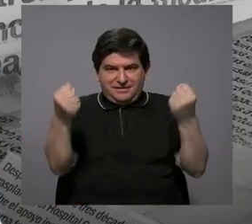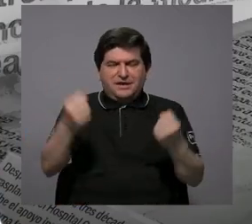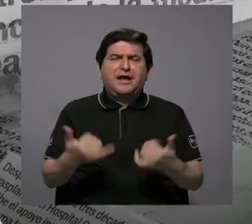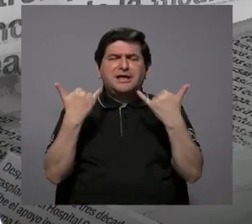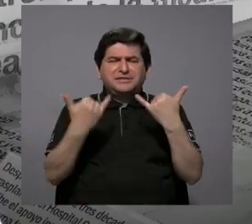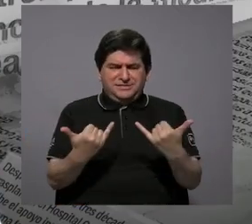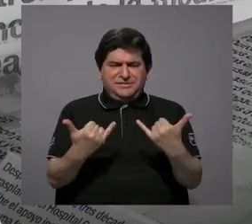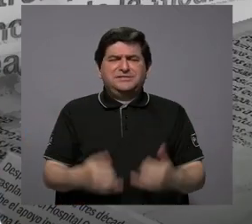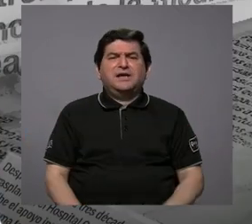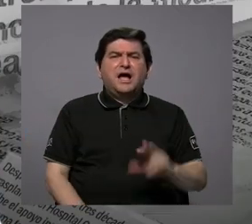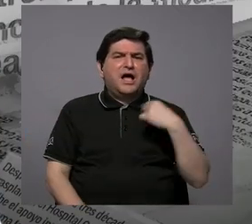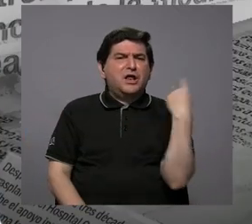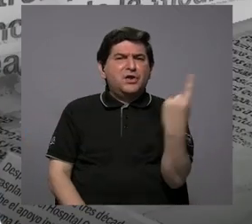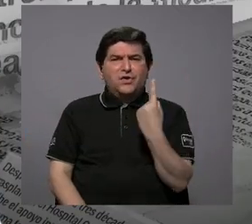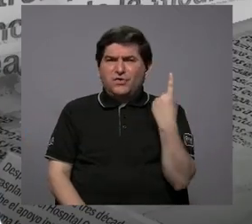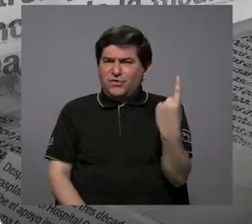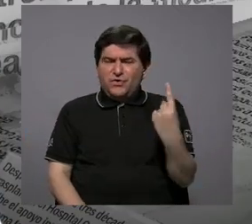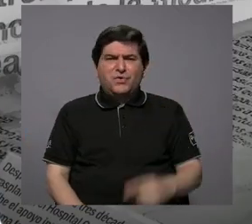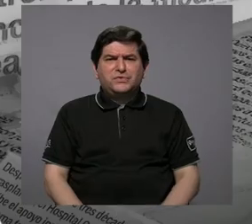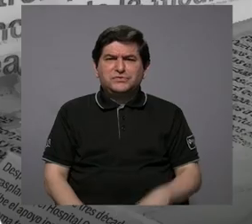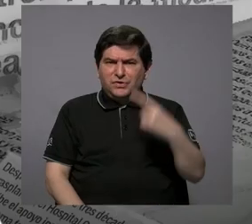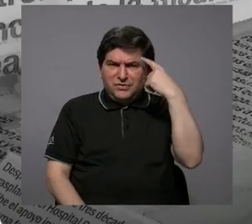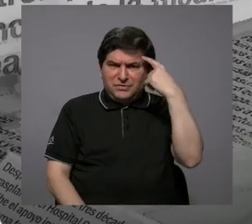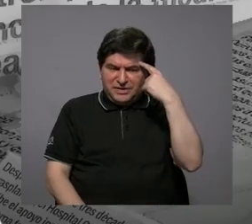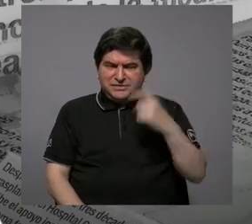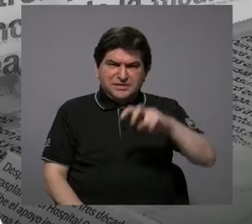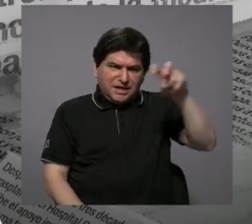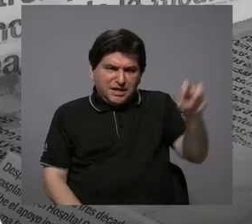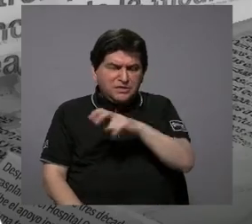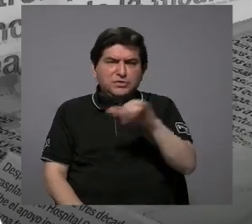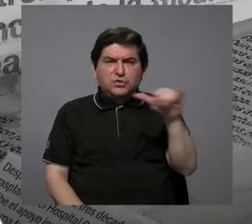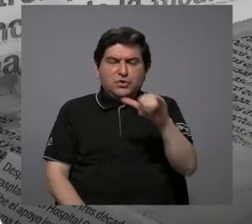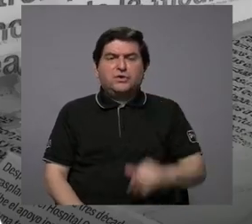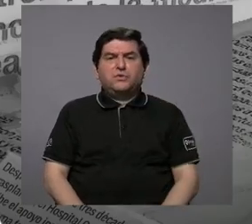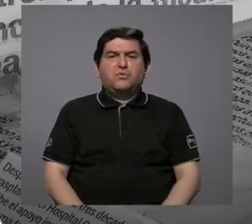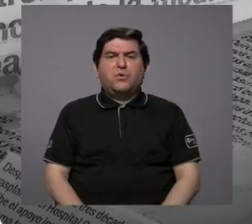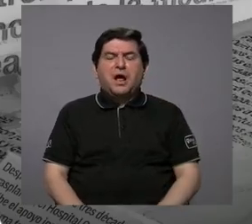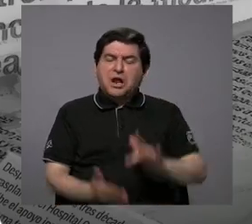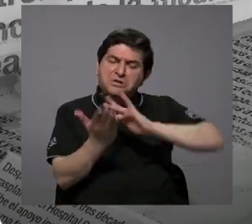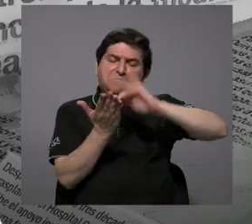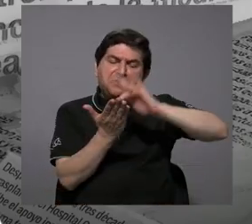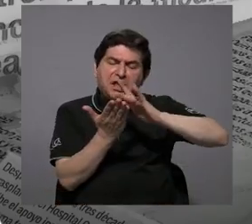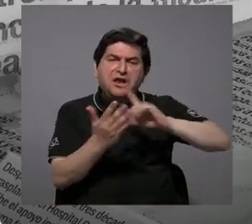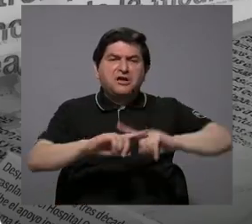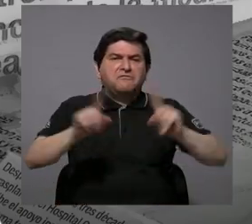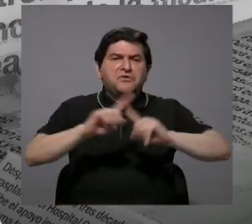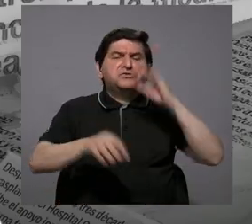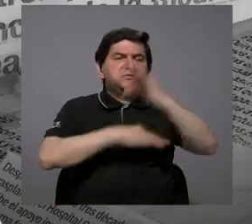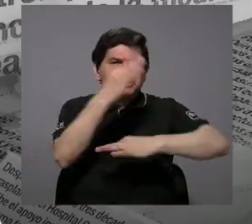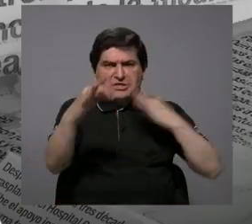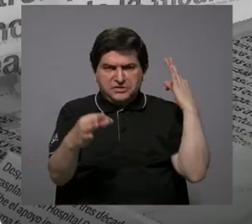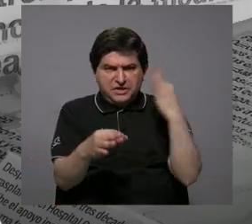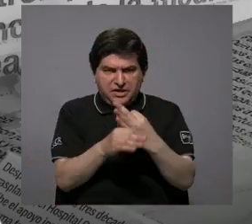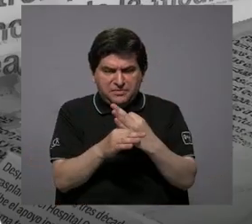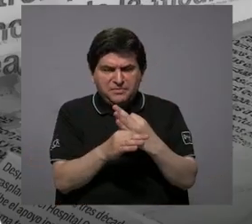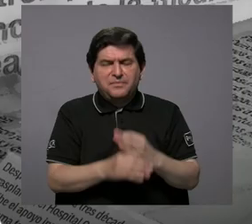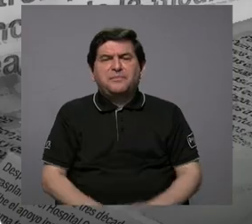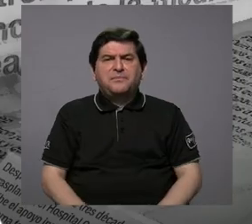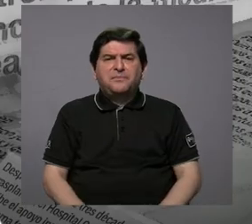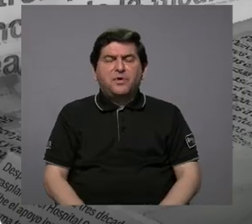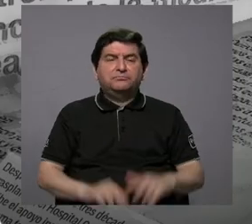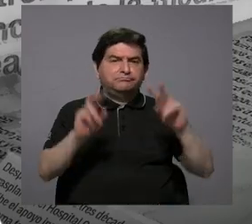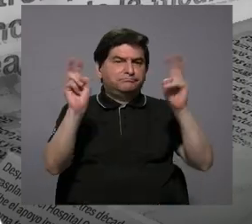en la parte de vehículos, sino también de nuestros celulares y otro montón de